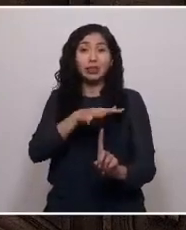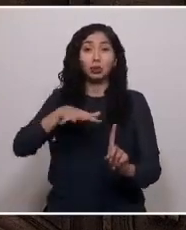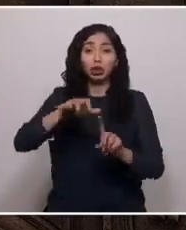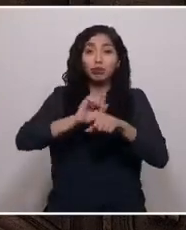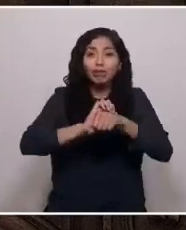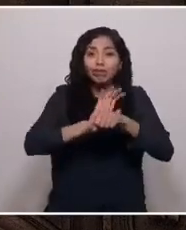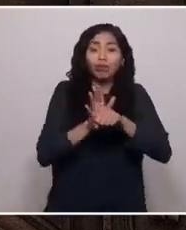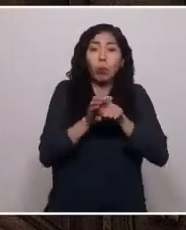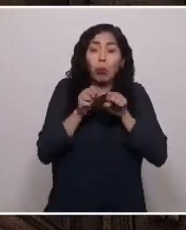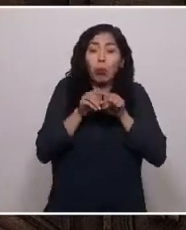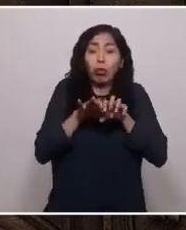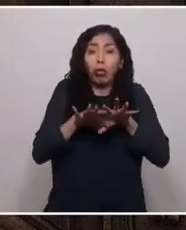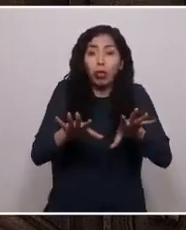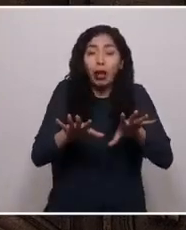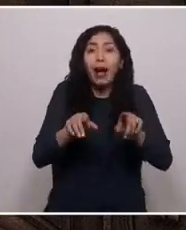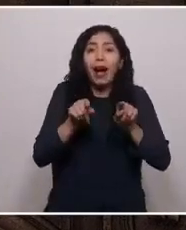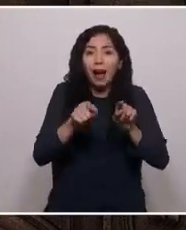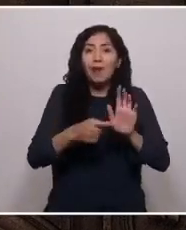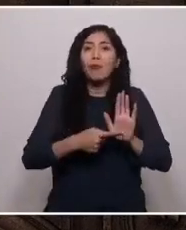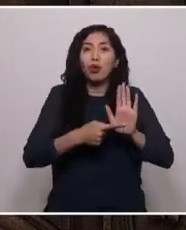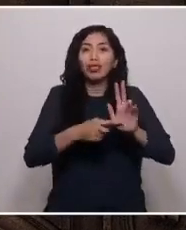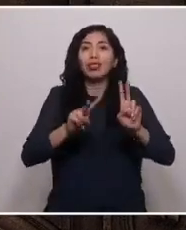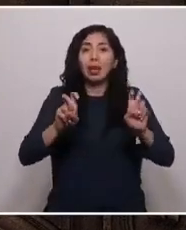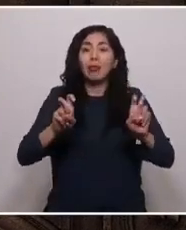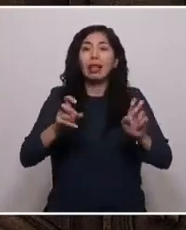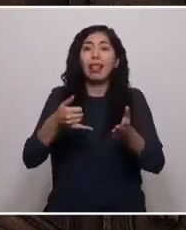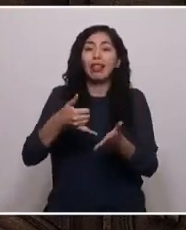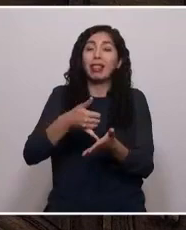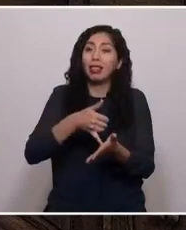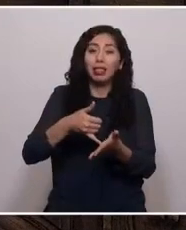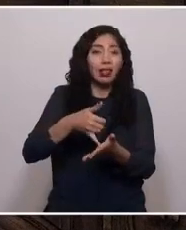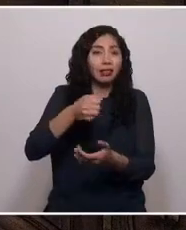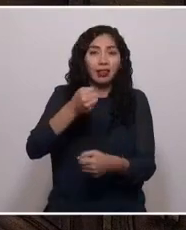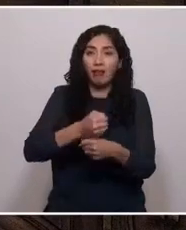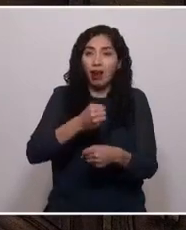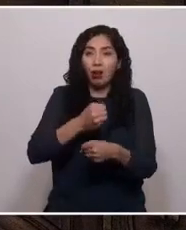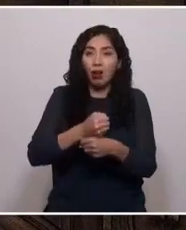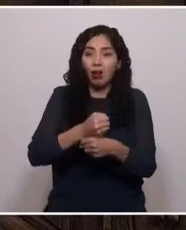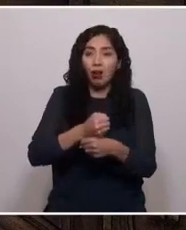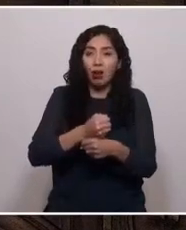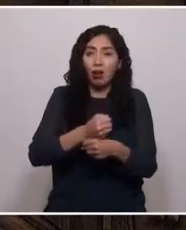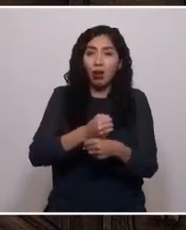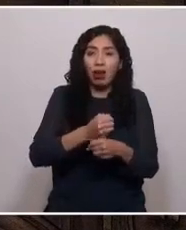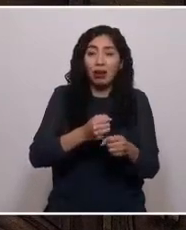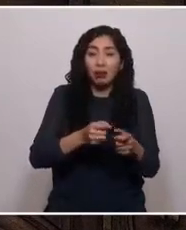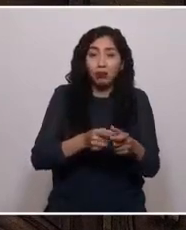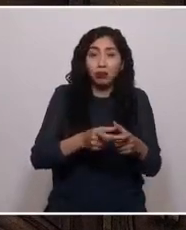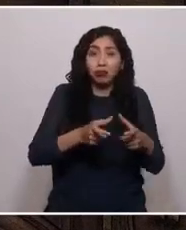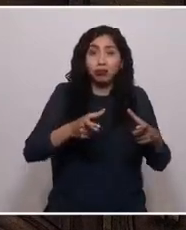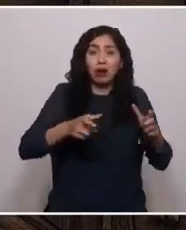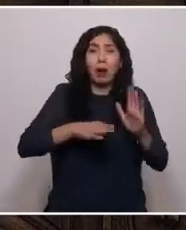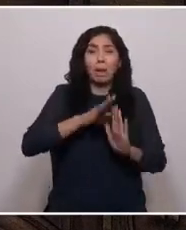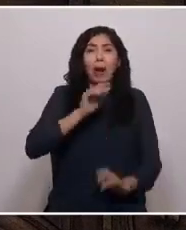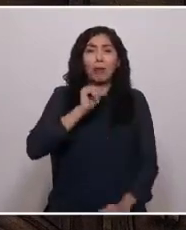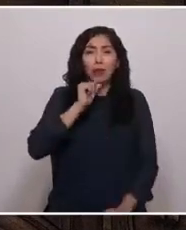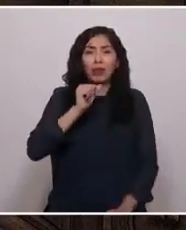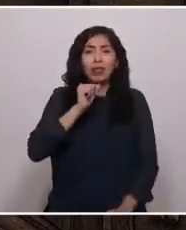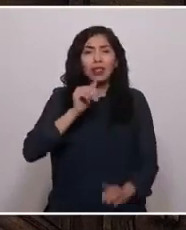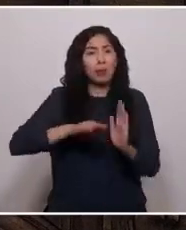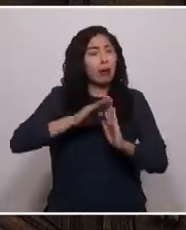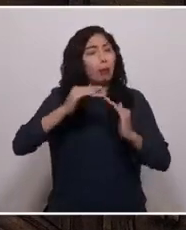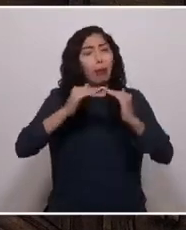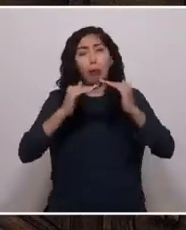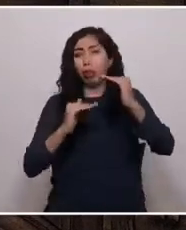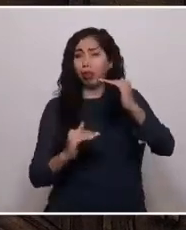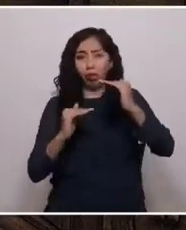la precariedad del empleo, aumentó los niveles de pobreza y desigualdad social, volcándose el